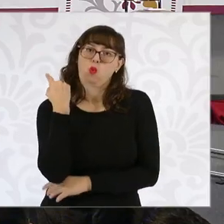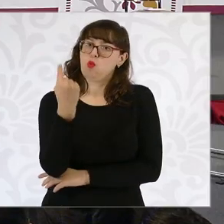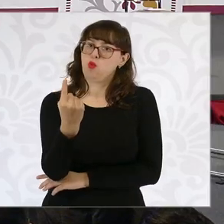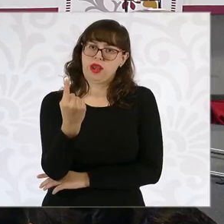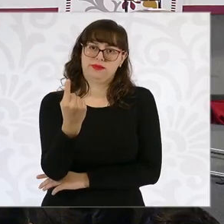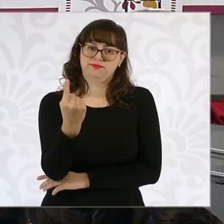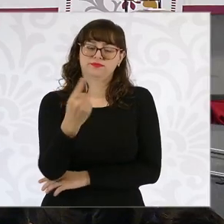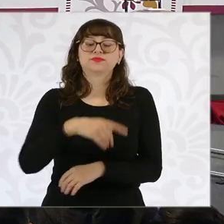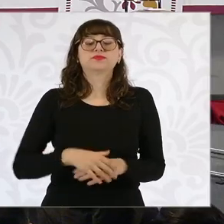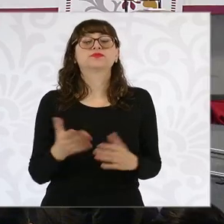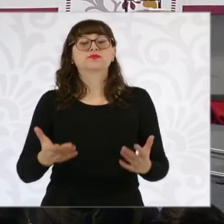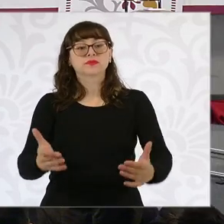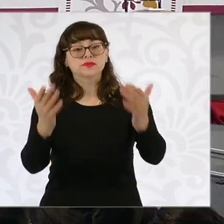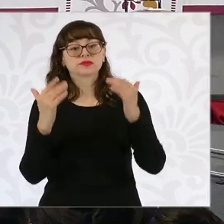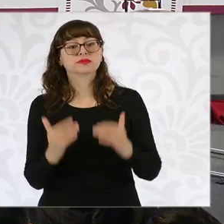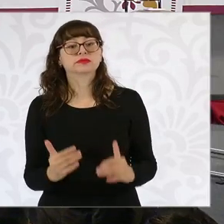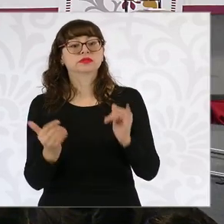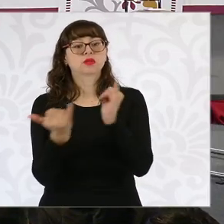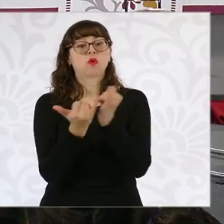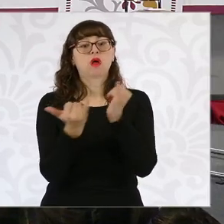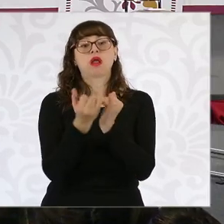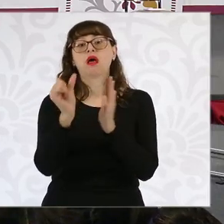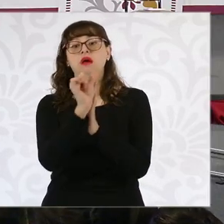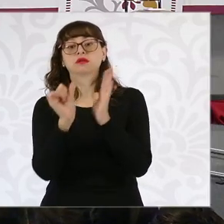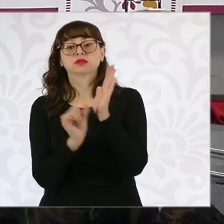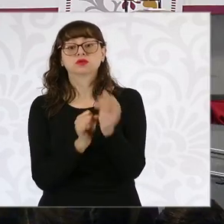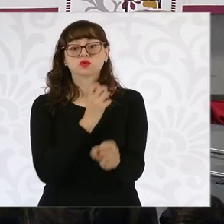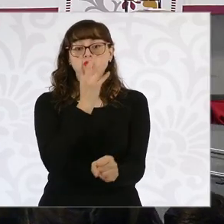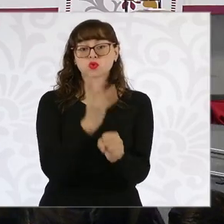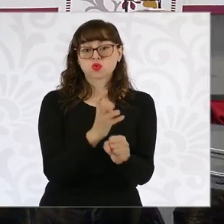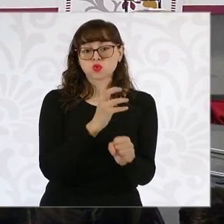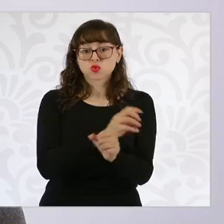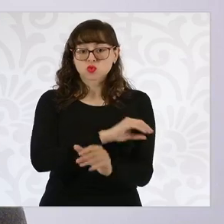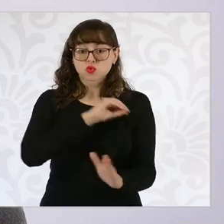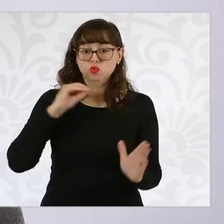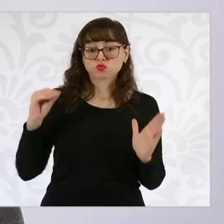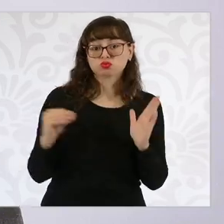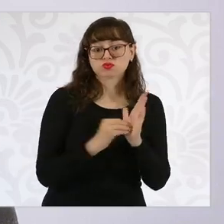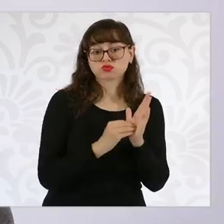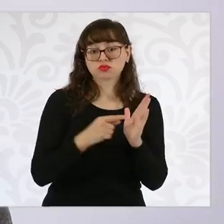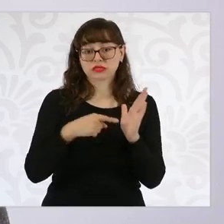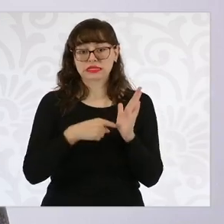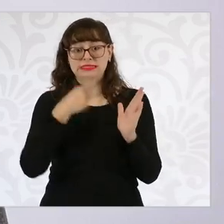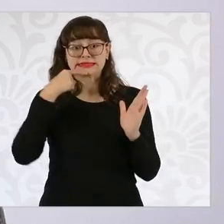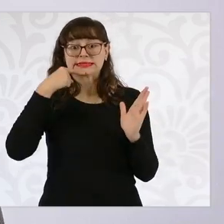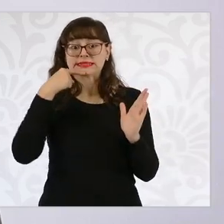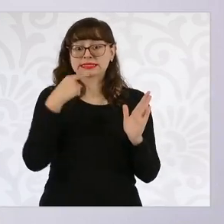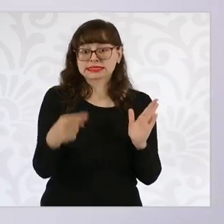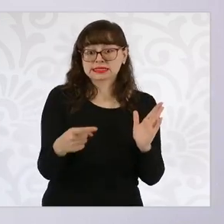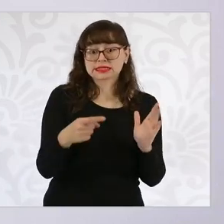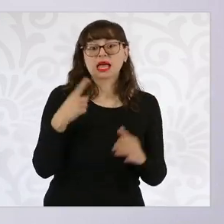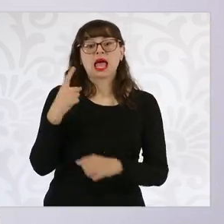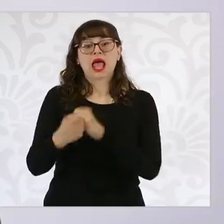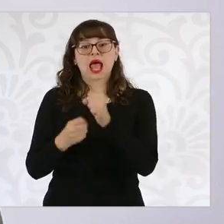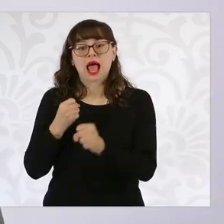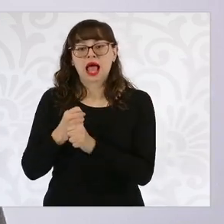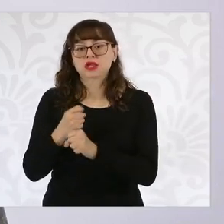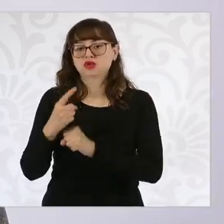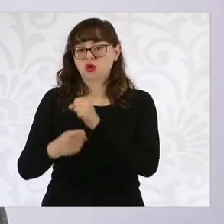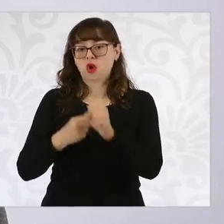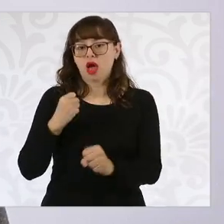esto es muy importante, se establece que el Estado va a garantizar cada año mayor